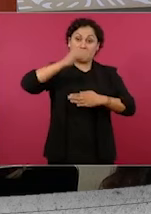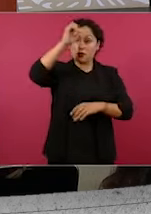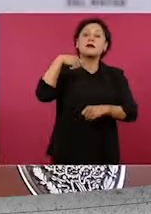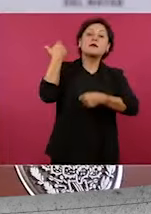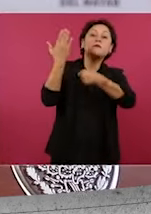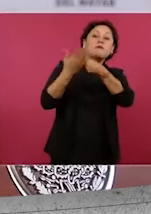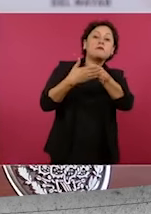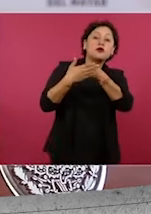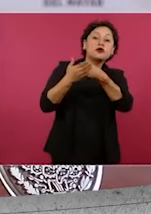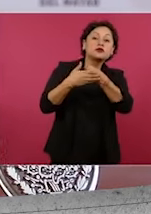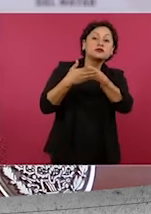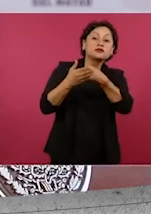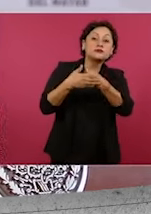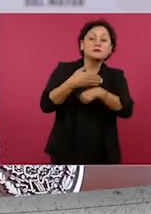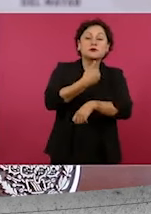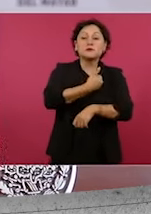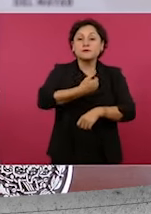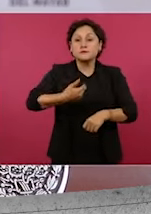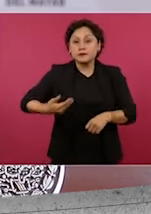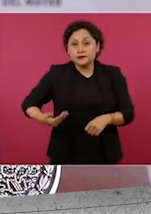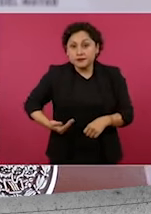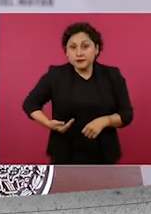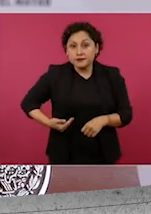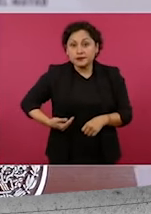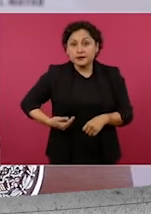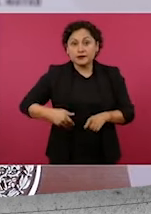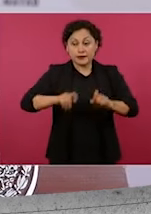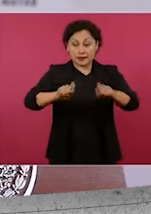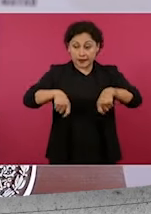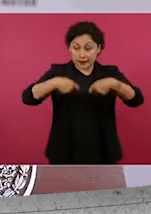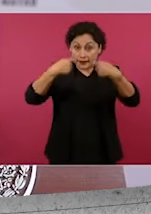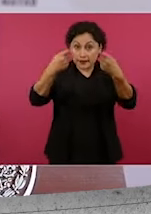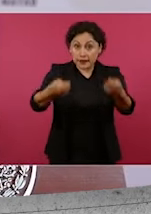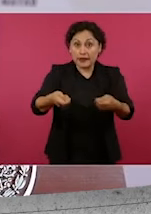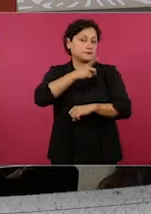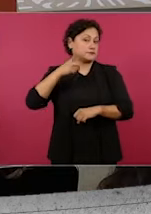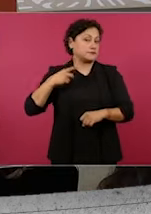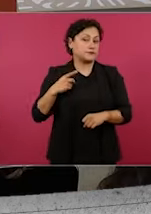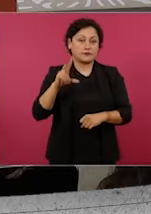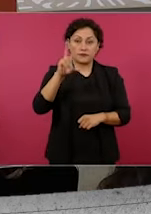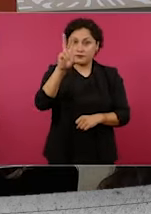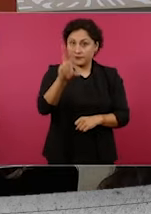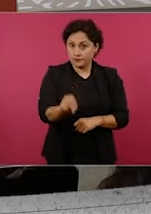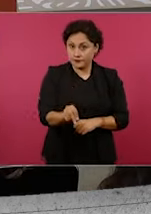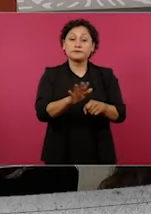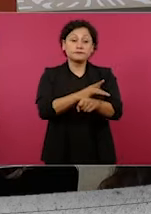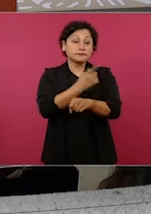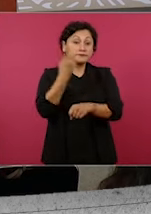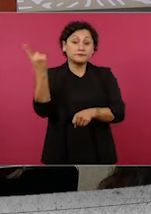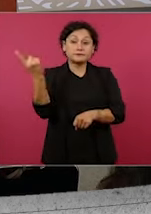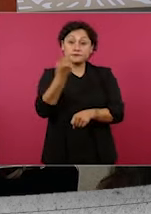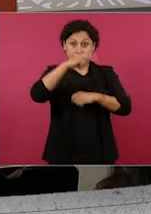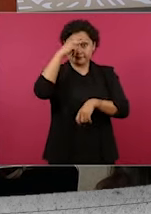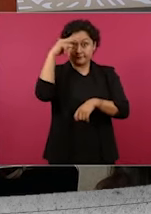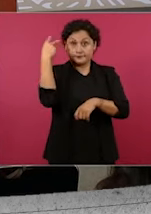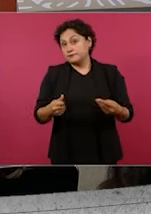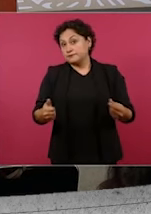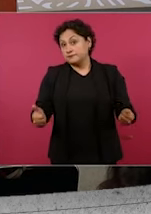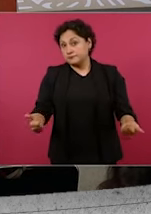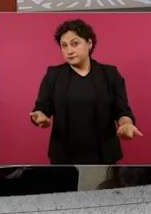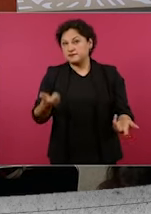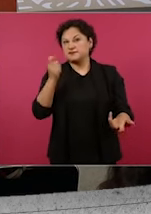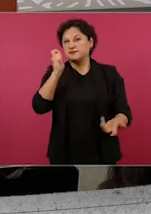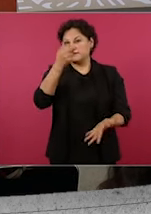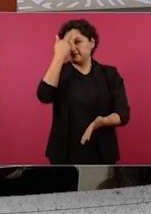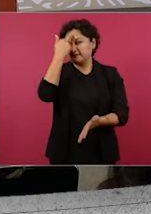ya entregar concesiones para explotación mineras a cielo abierto, porque es destruir el territorio, es